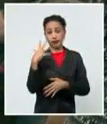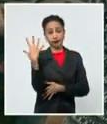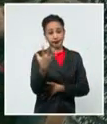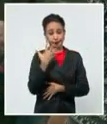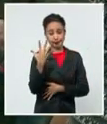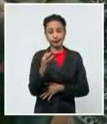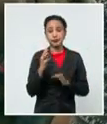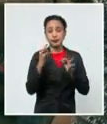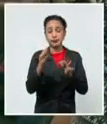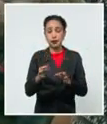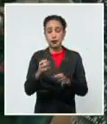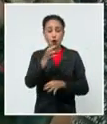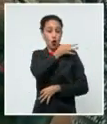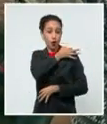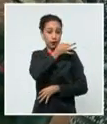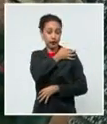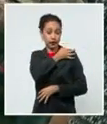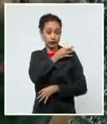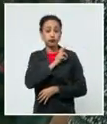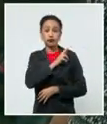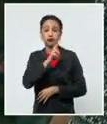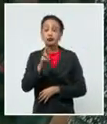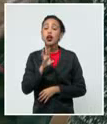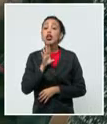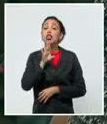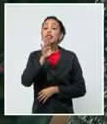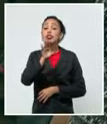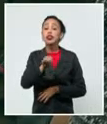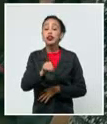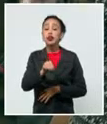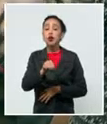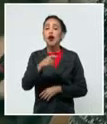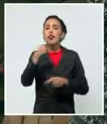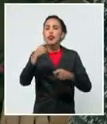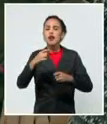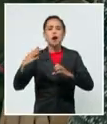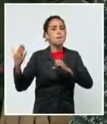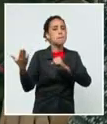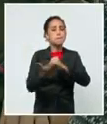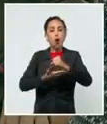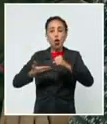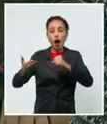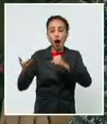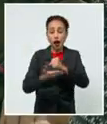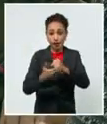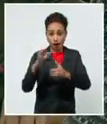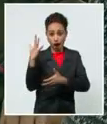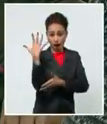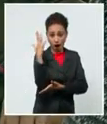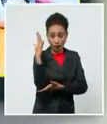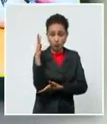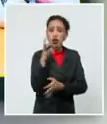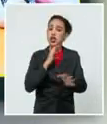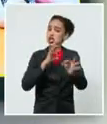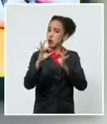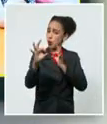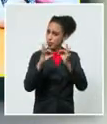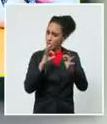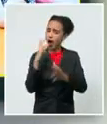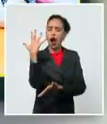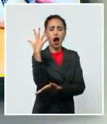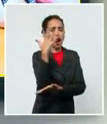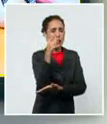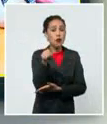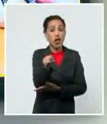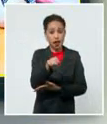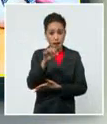Ramiro Valdés Meléndez, al respecto llamó a podar y a la vez cuidar los árboles que, como